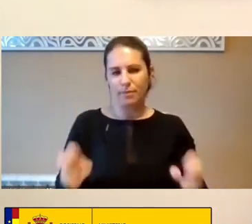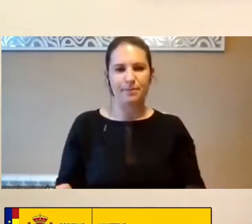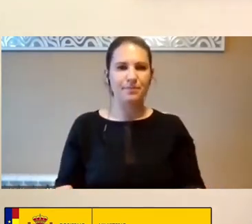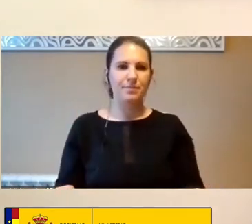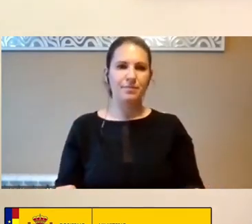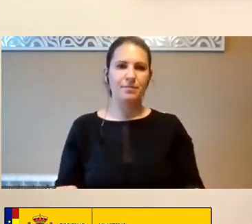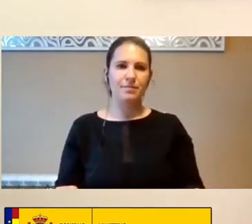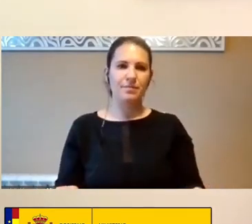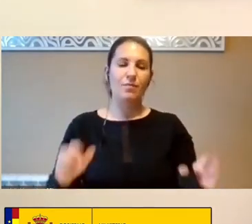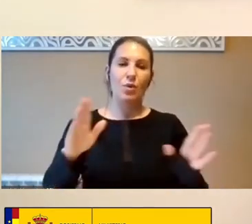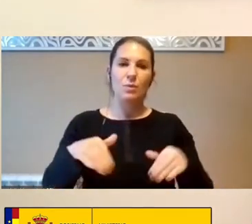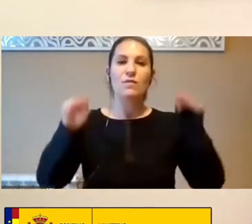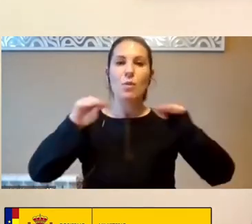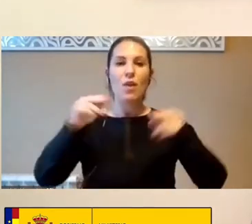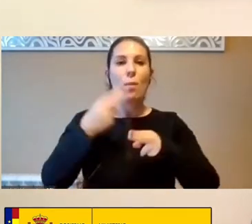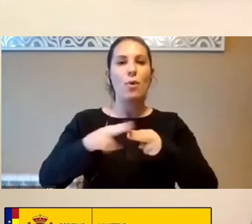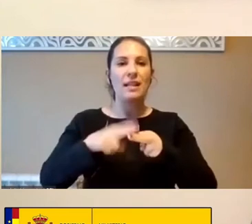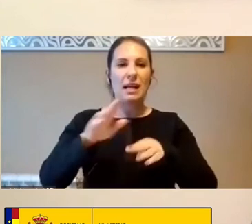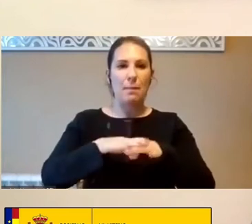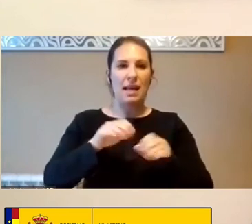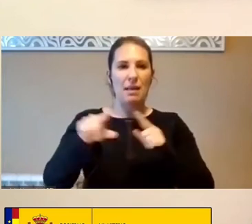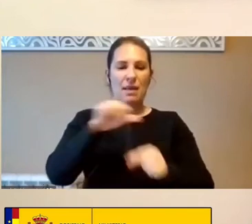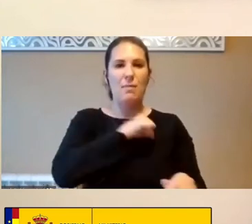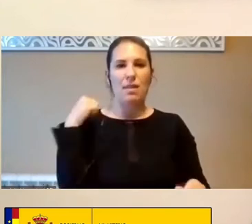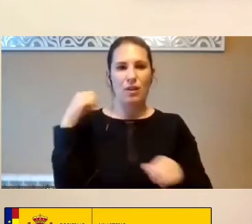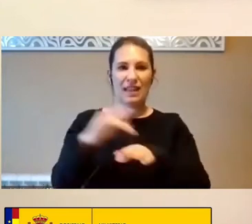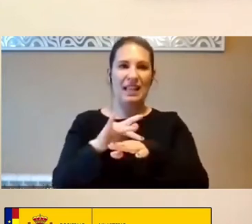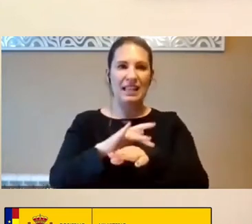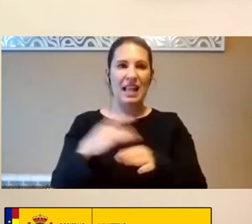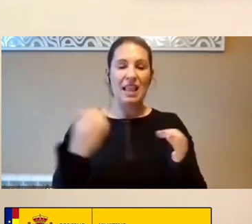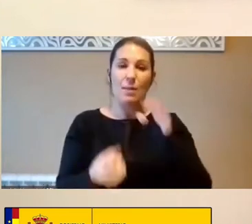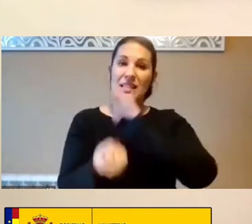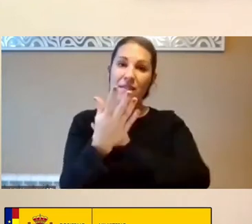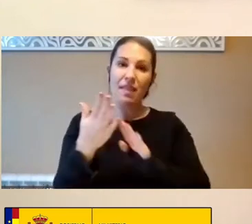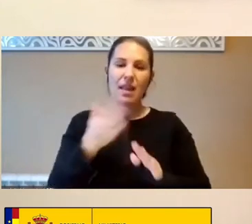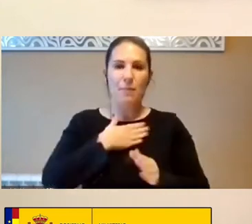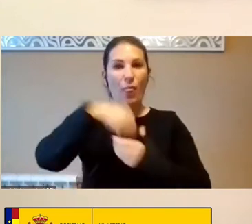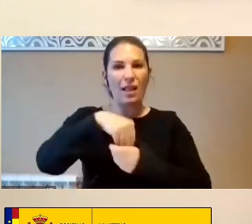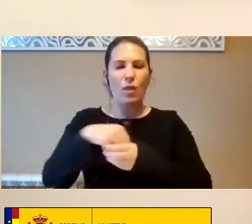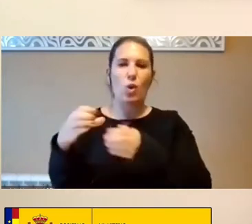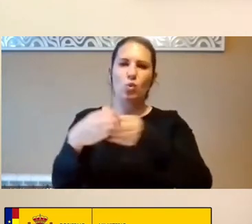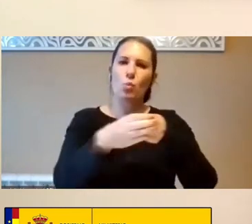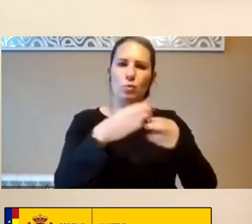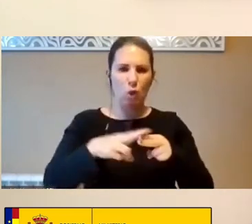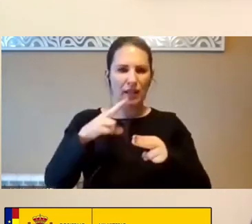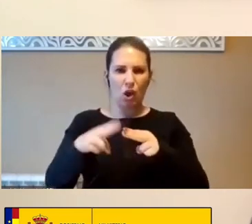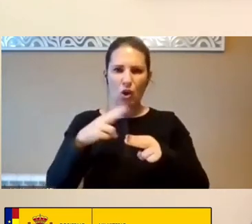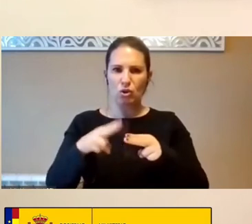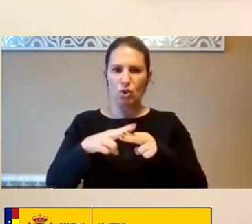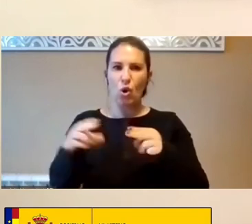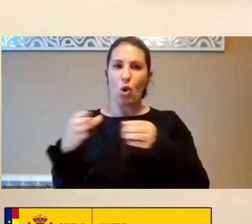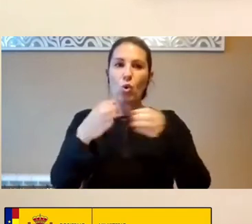Política Para La Emancipación Digital Que Tiene Que Establecerse Desde Los Partidos Políticos Tenemos Que Tener Los Partidos